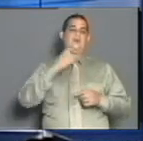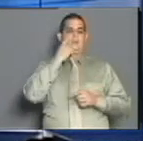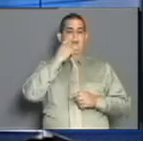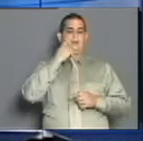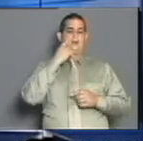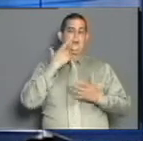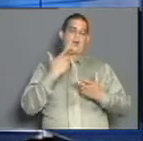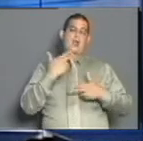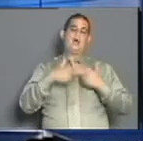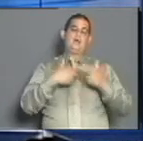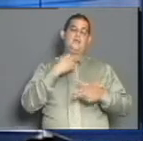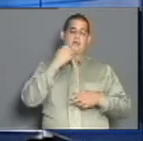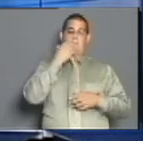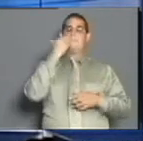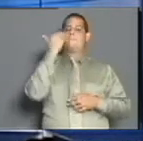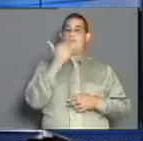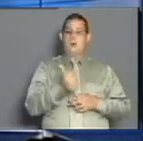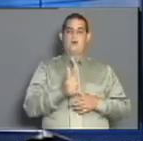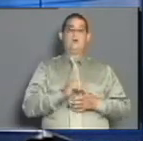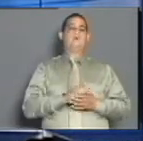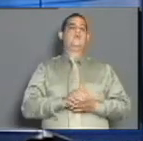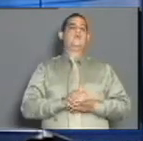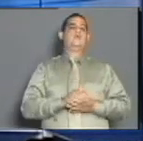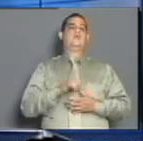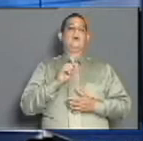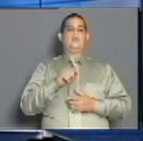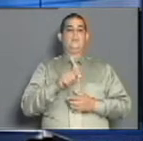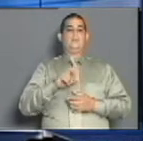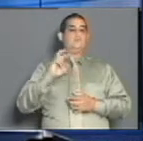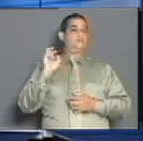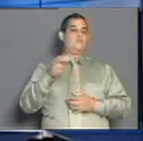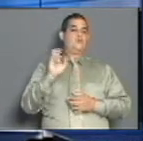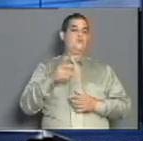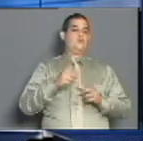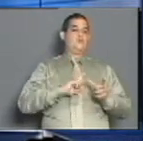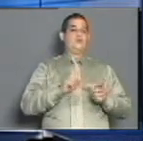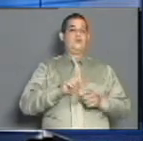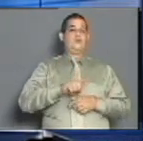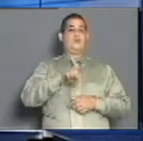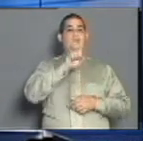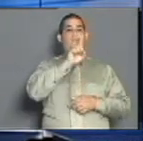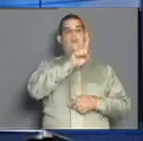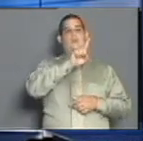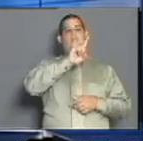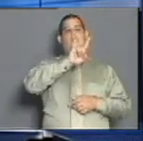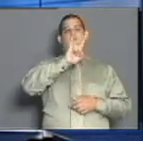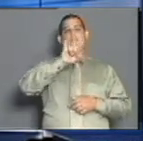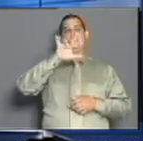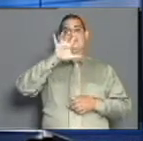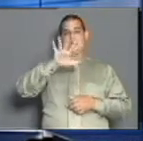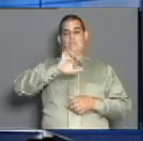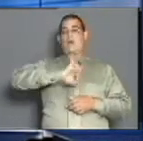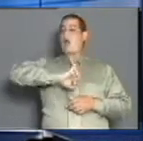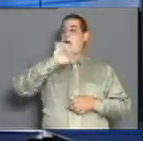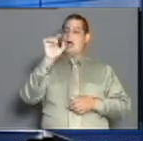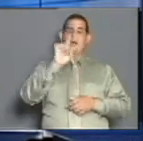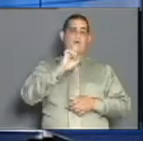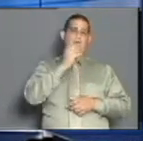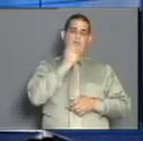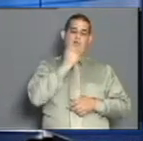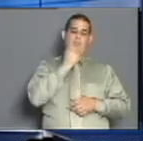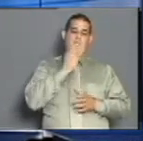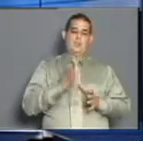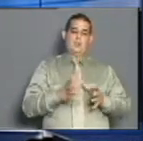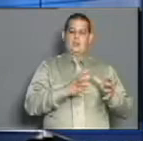barrer y agenciarse el título que no consiguen desde 1995. Del otro lado, los Astros